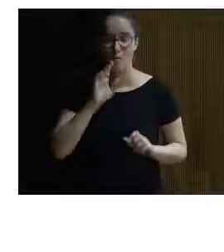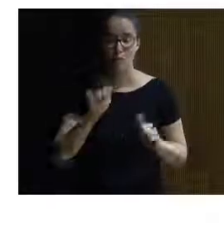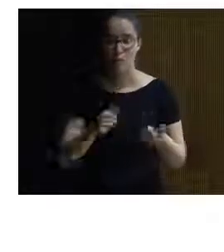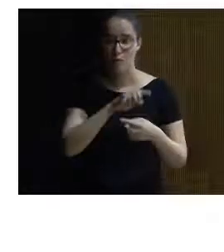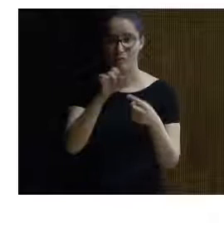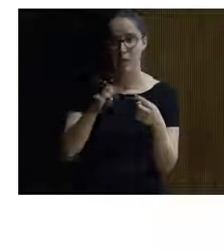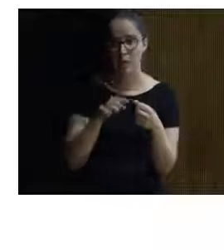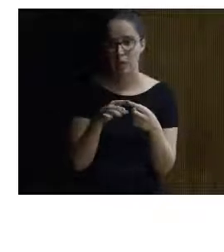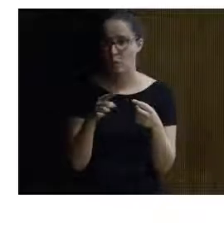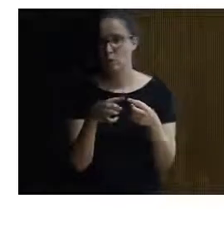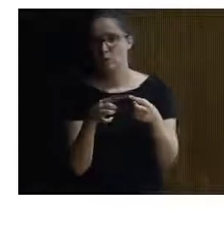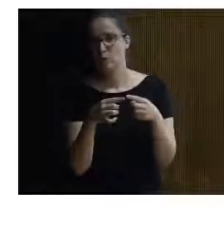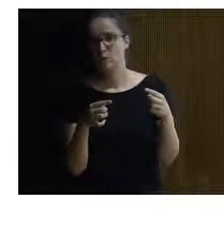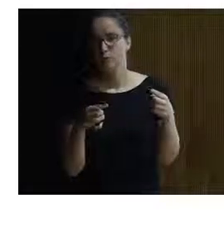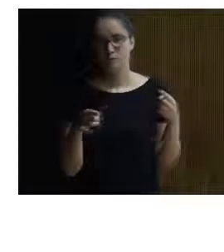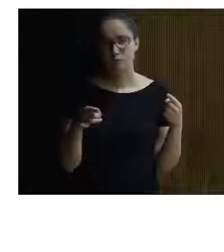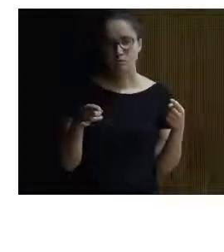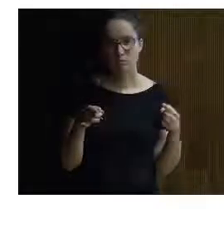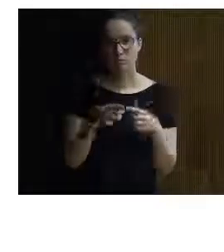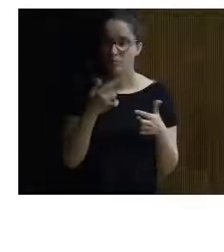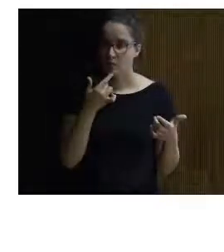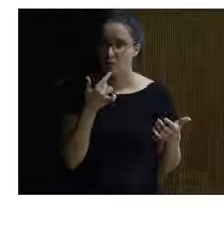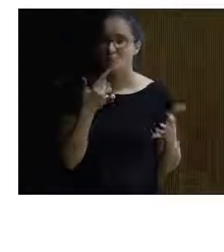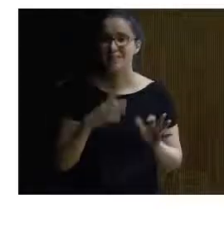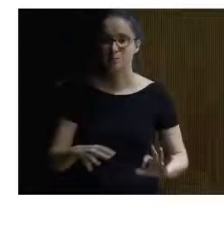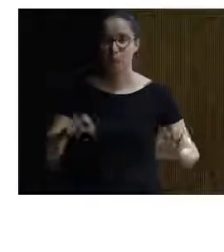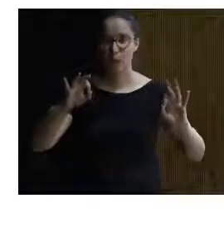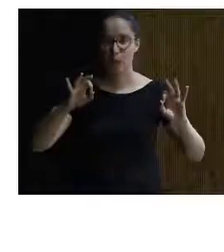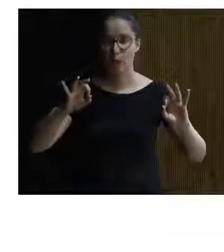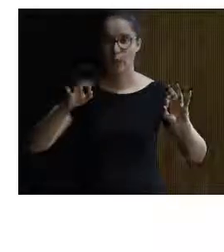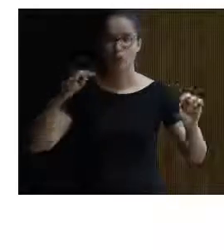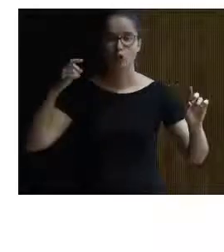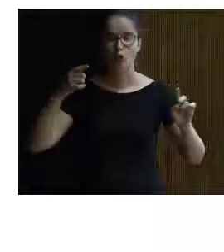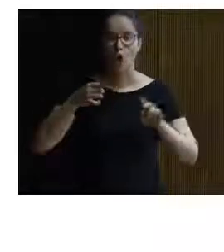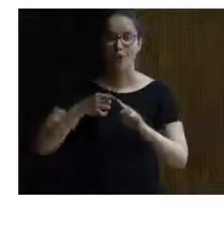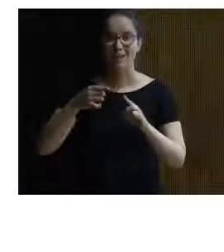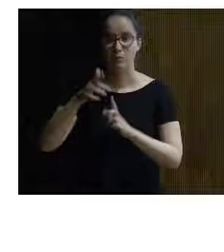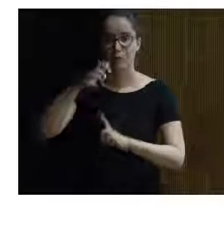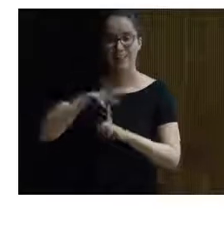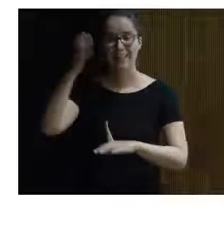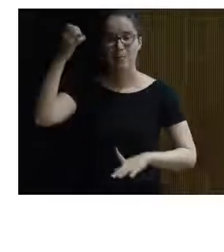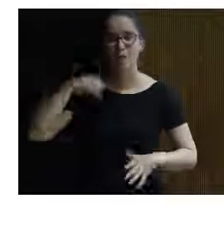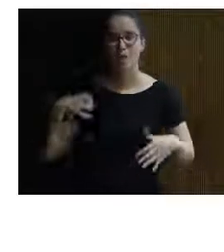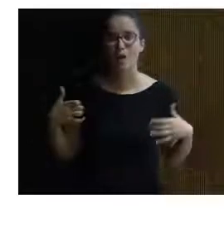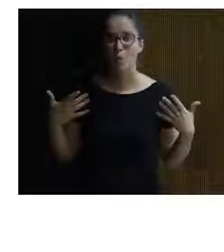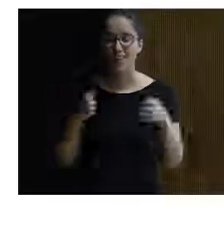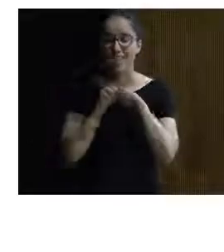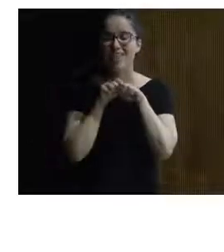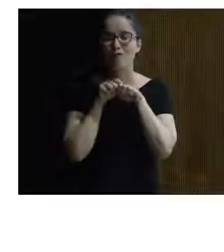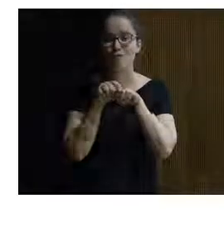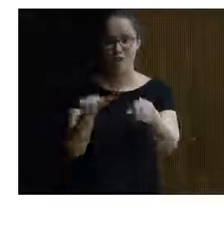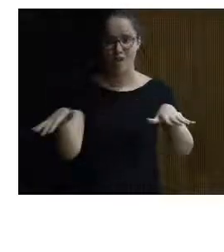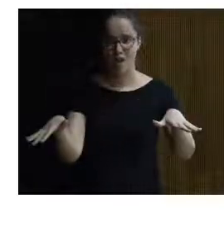el primero un poco que cabe reseñar aquí pero sobre todo los objetivos del parque de la prehistoria sería divulgar